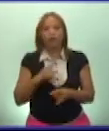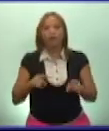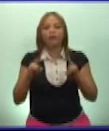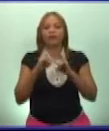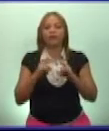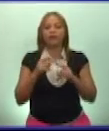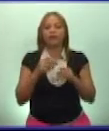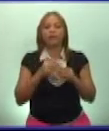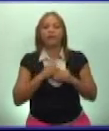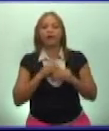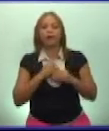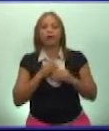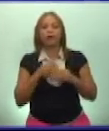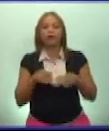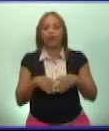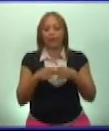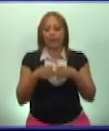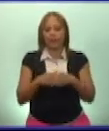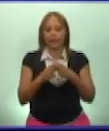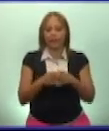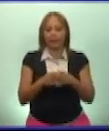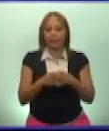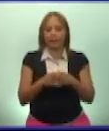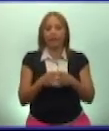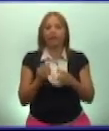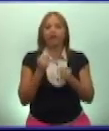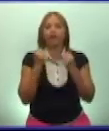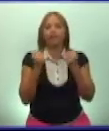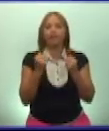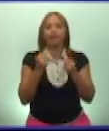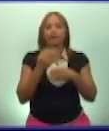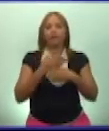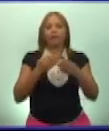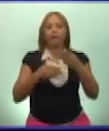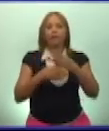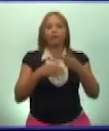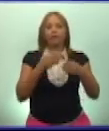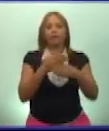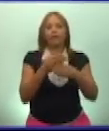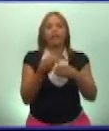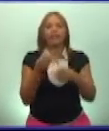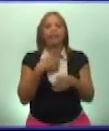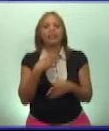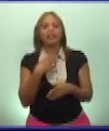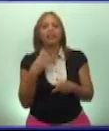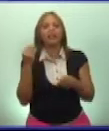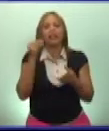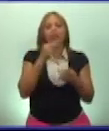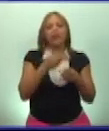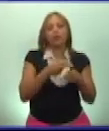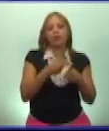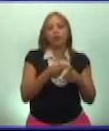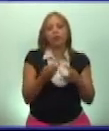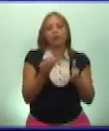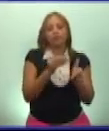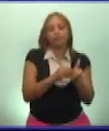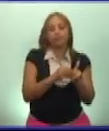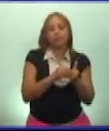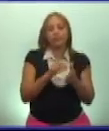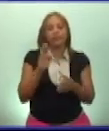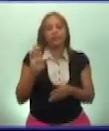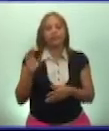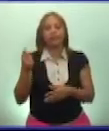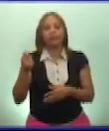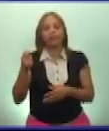Pedagógicas de Manzanillo en Granma y una fuerza constructora lleva el nombre de Blas Roca Calderío. Y esas